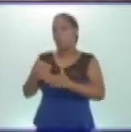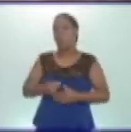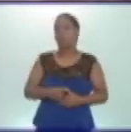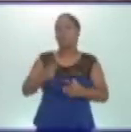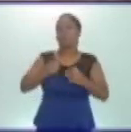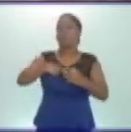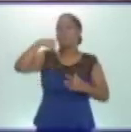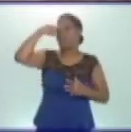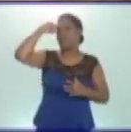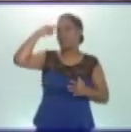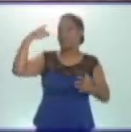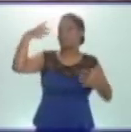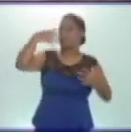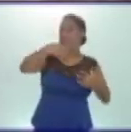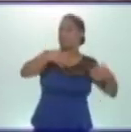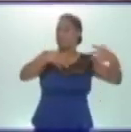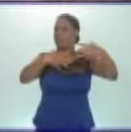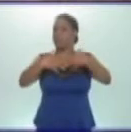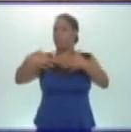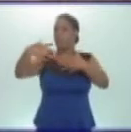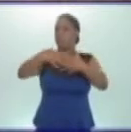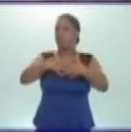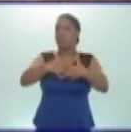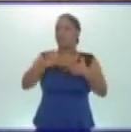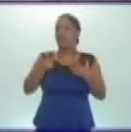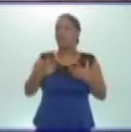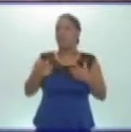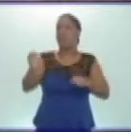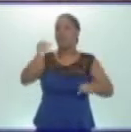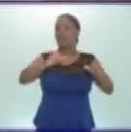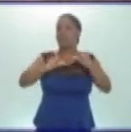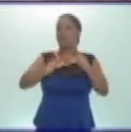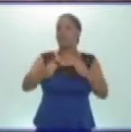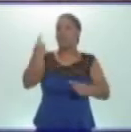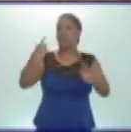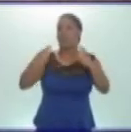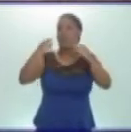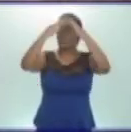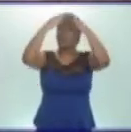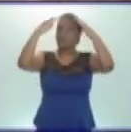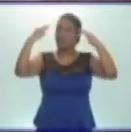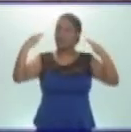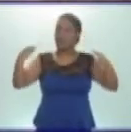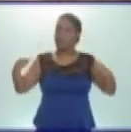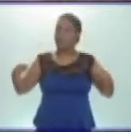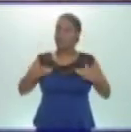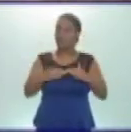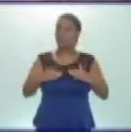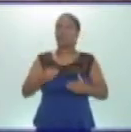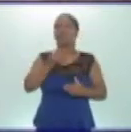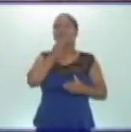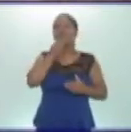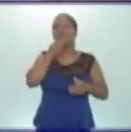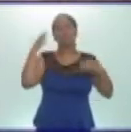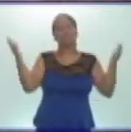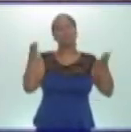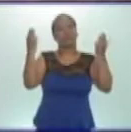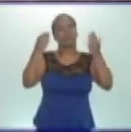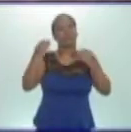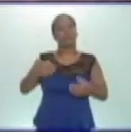así combinar los nutrientes de cada nivel de la pirámide y poder desarrollarnos